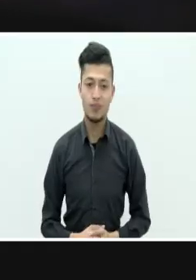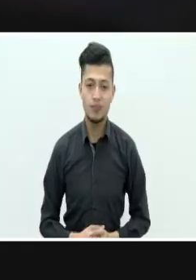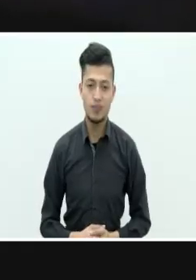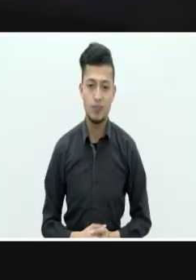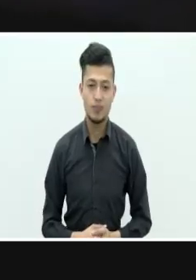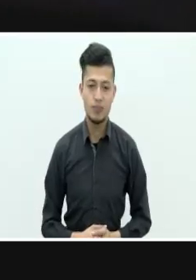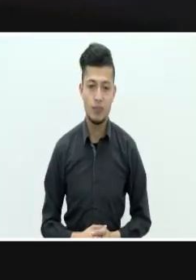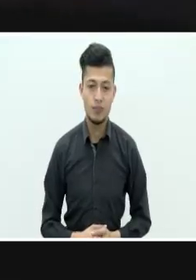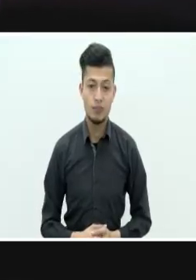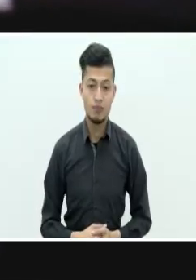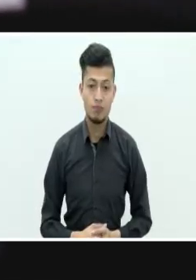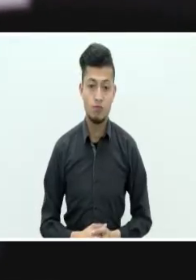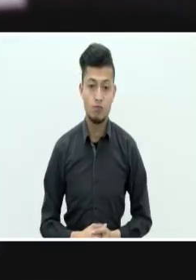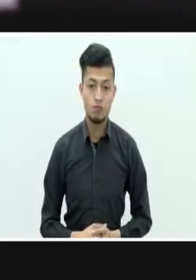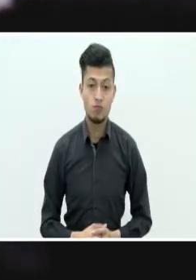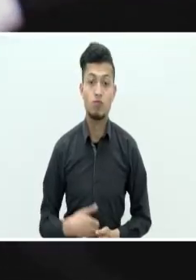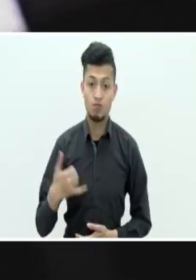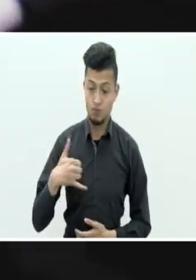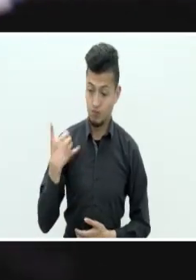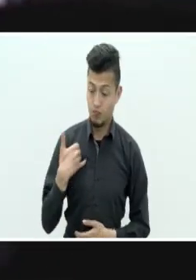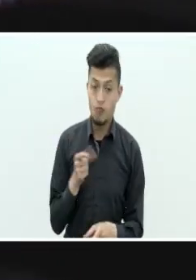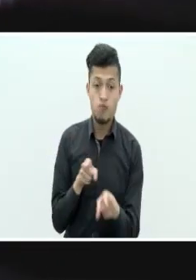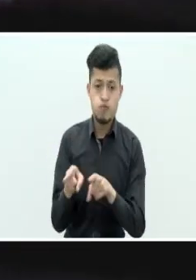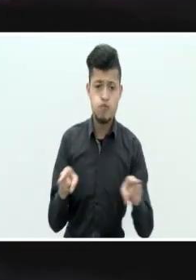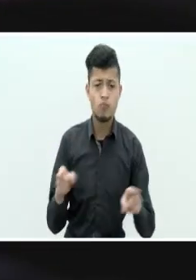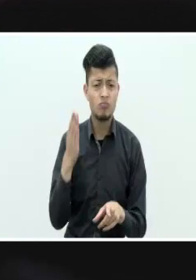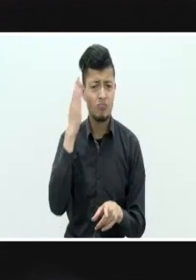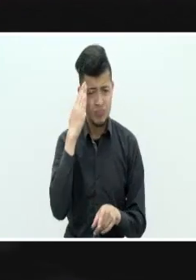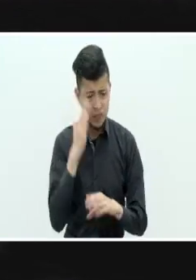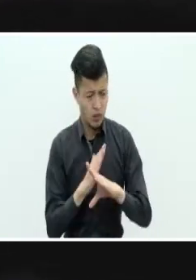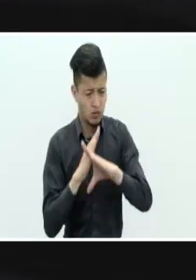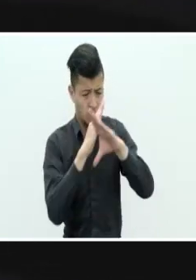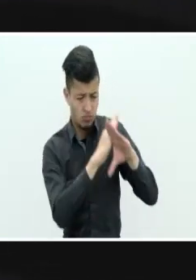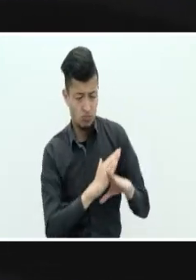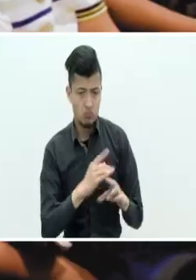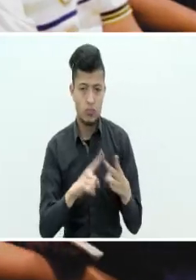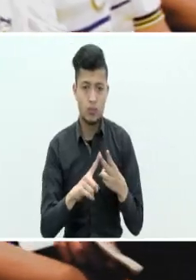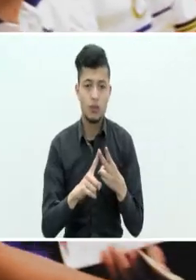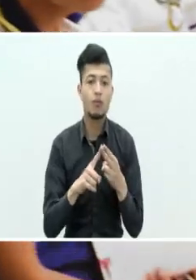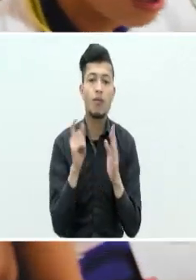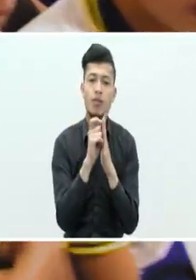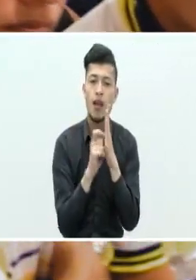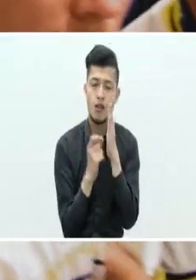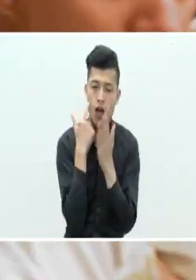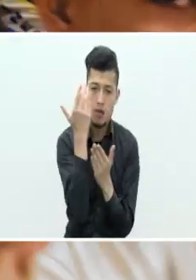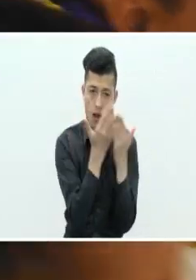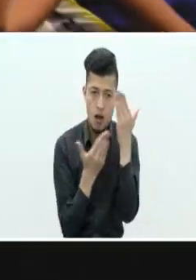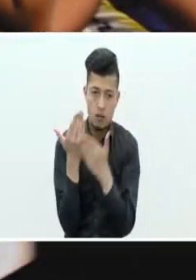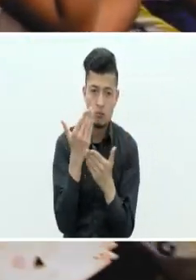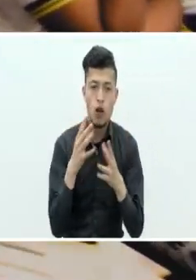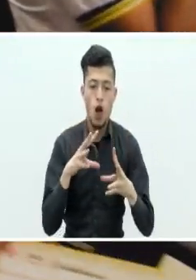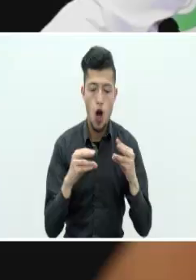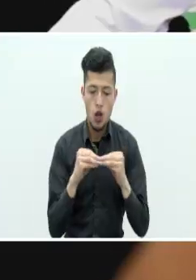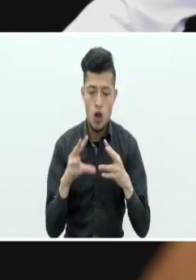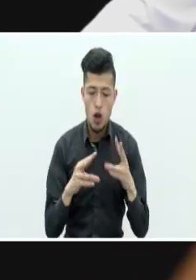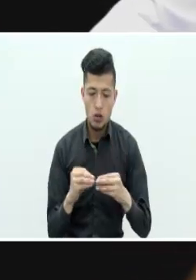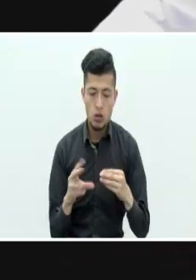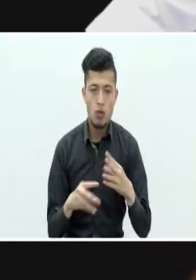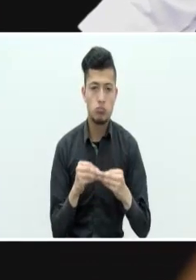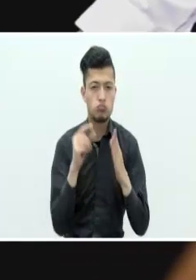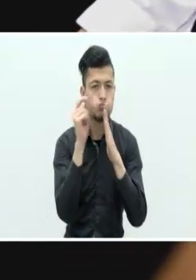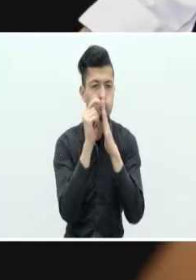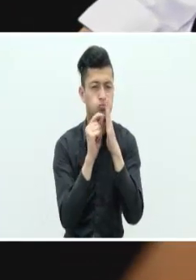Son jóvenes que ya saben de ciberseguridad, ya saben de análisis de datos, ya saben de código fuente, ya tienen los elementos,